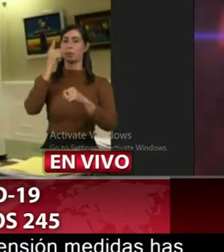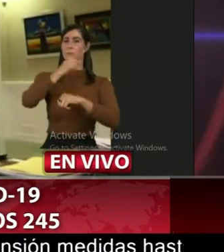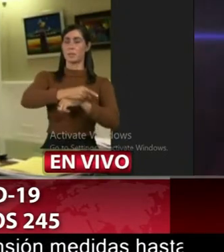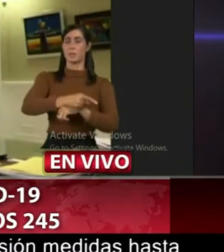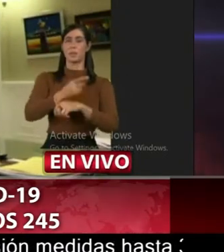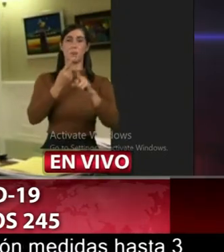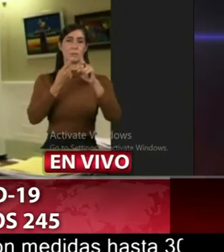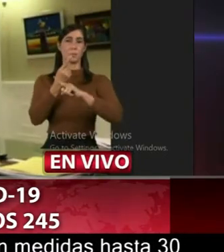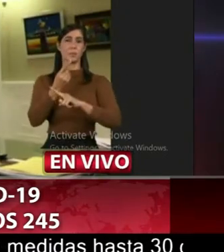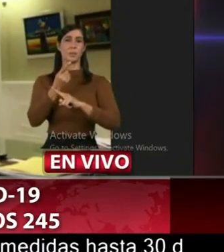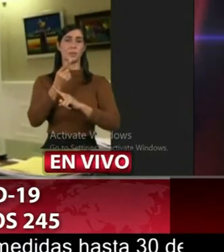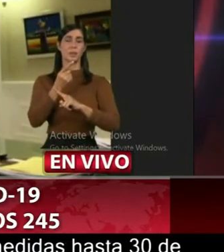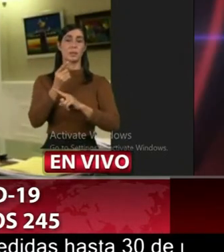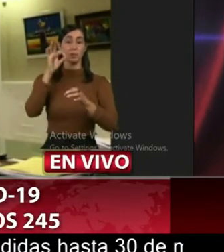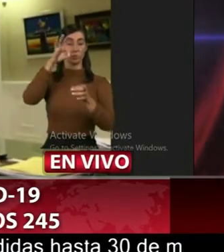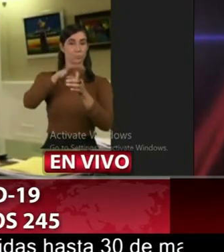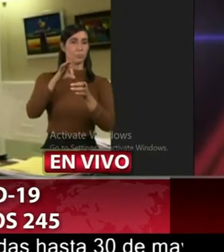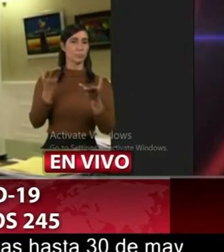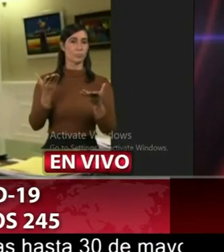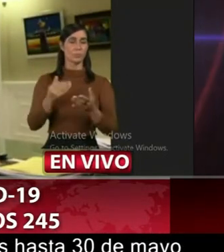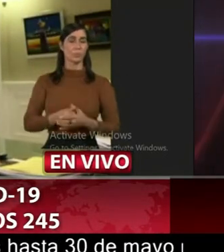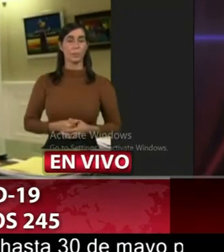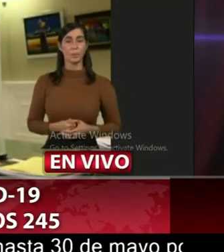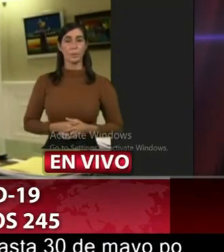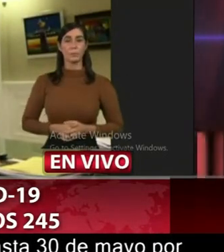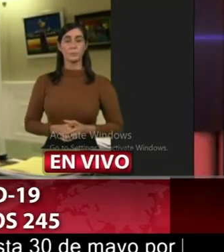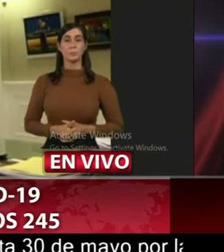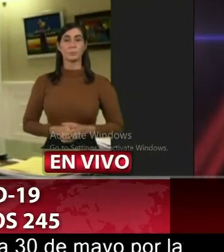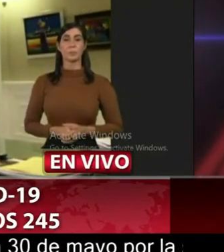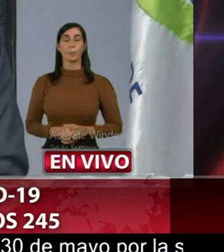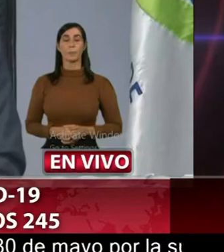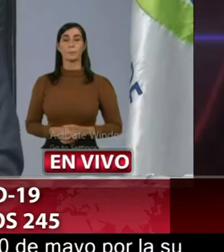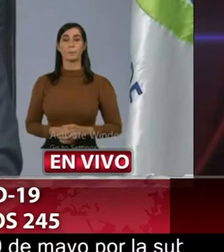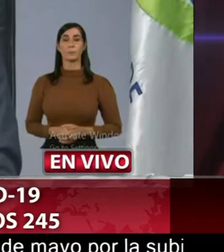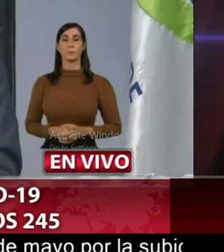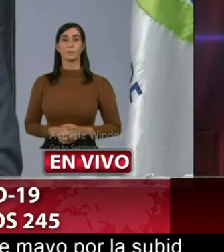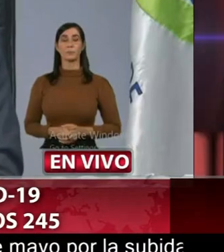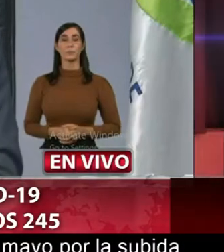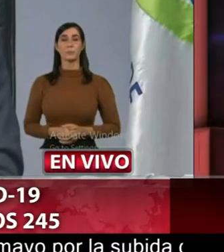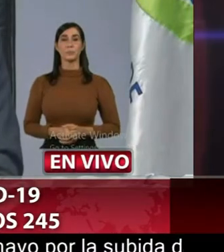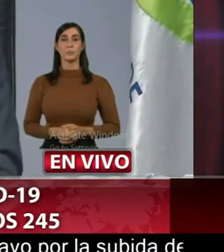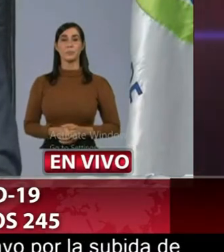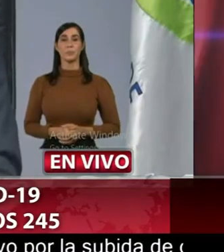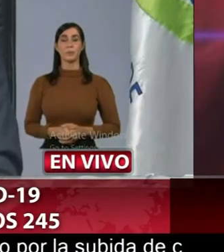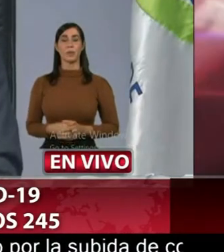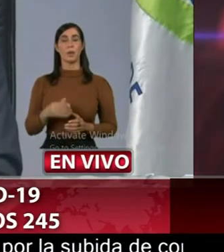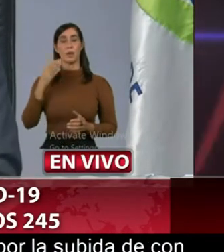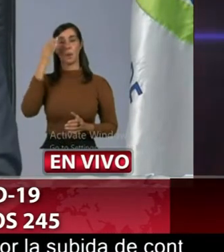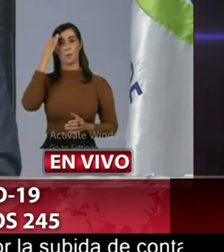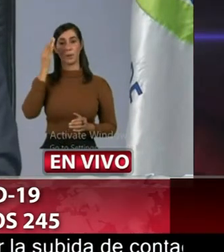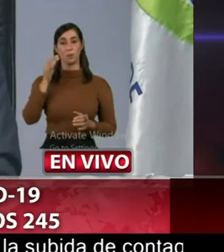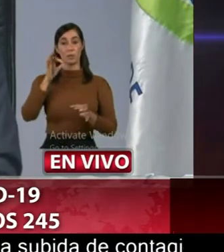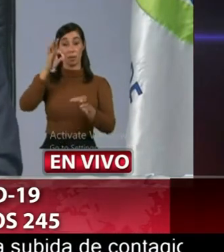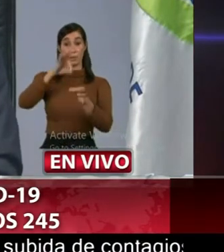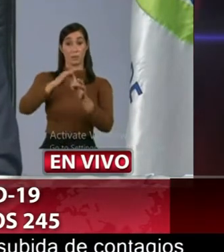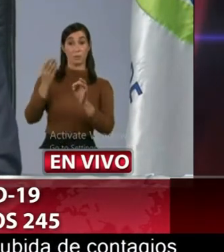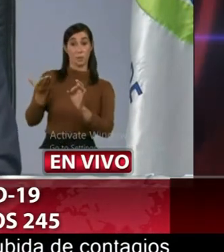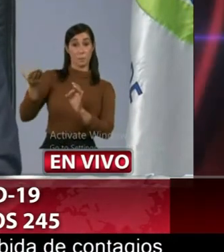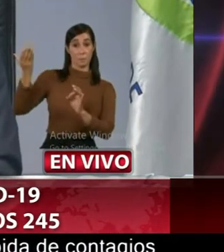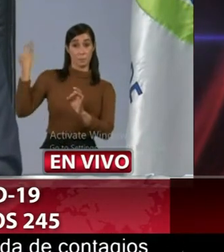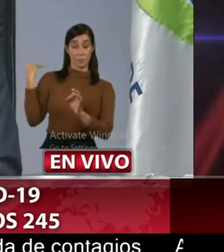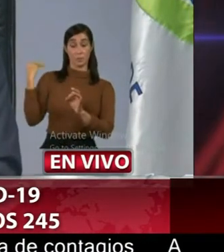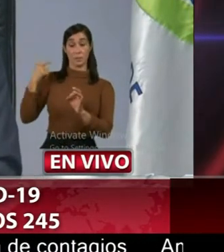el mes de junio de julio bueno en las elecciones pasadas nosotros y la junta central electoral